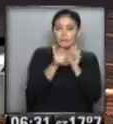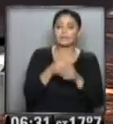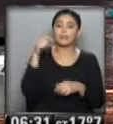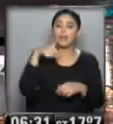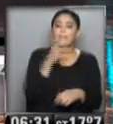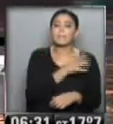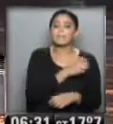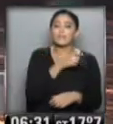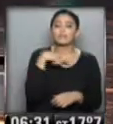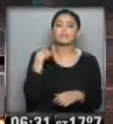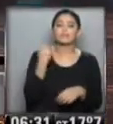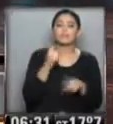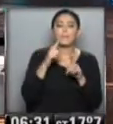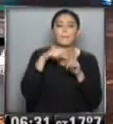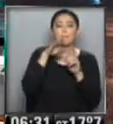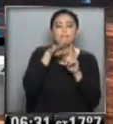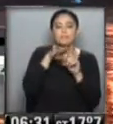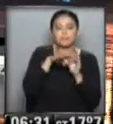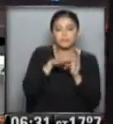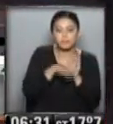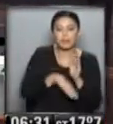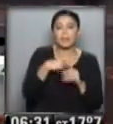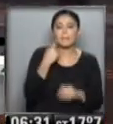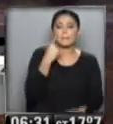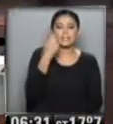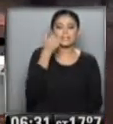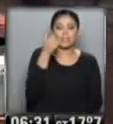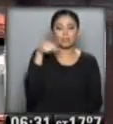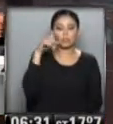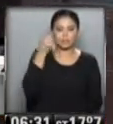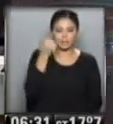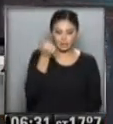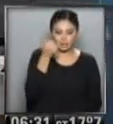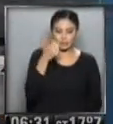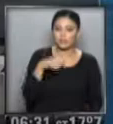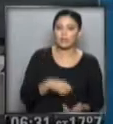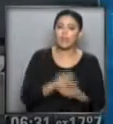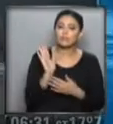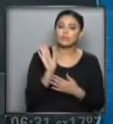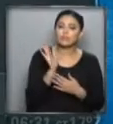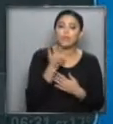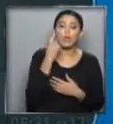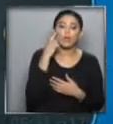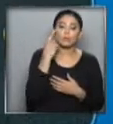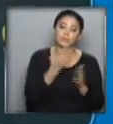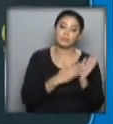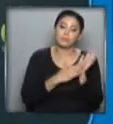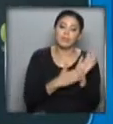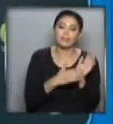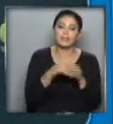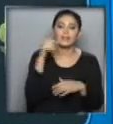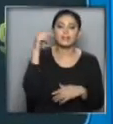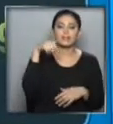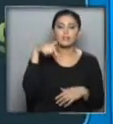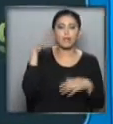presión atmosférica... ...es baja... ...16.6 hectopascales... ...y todo está indicando... ...que estas